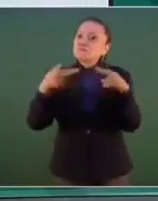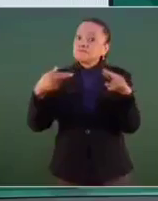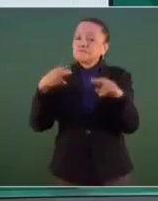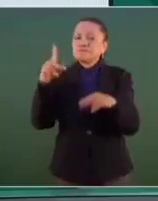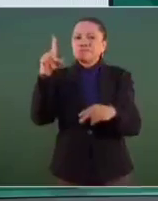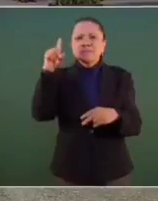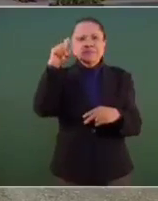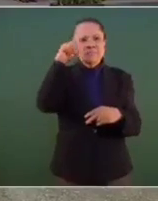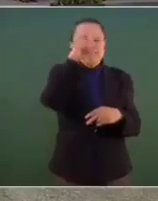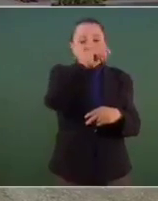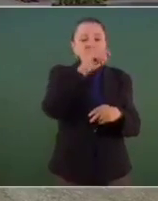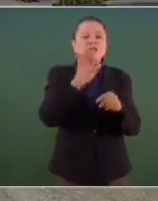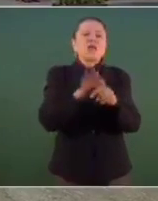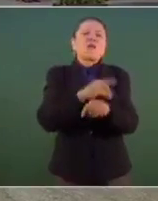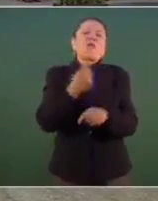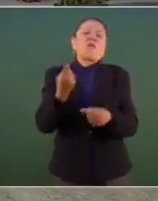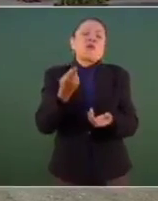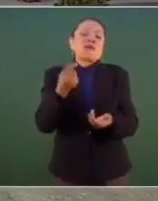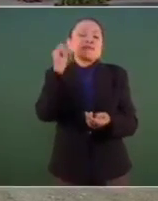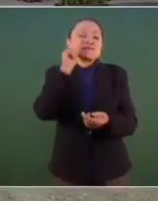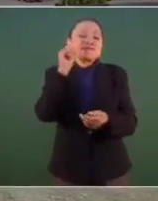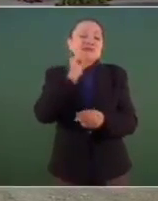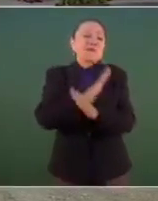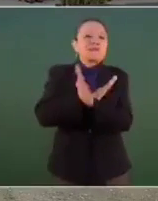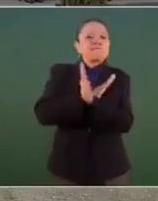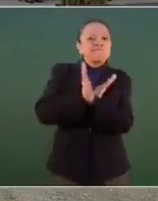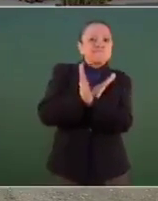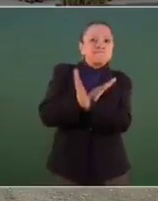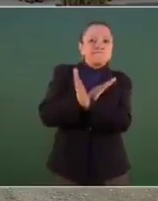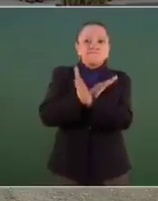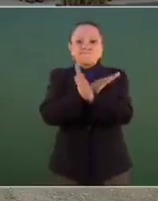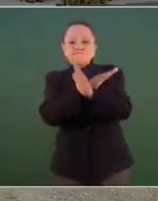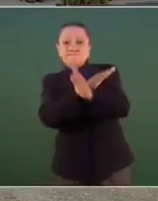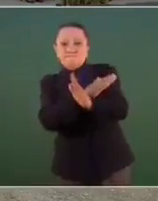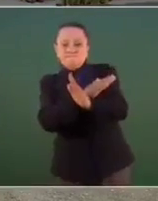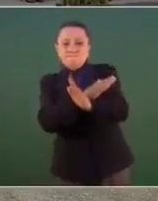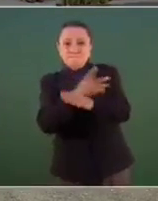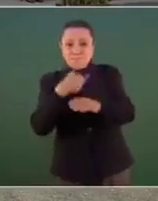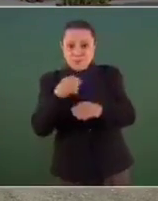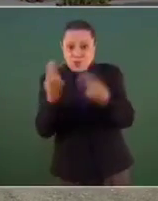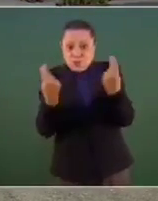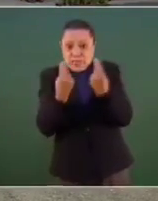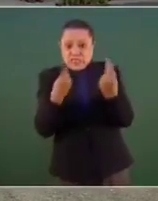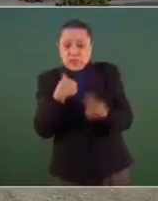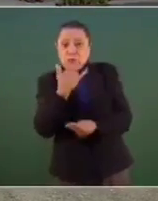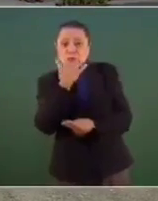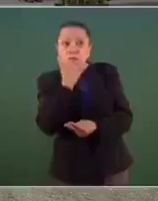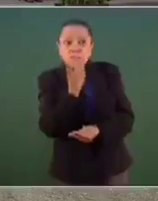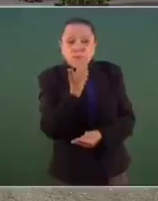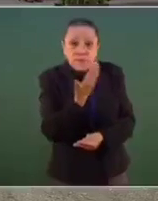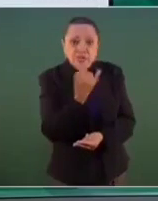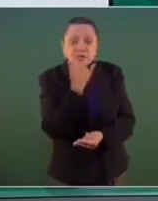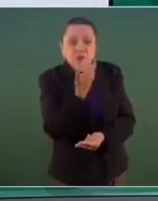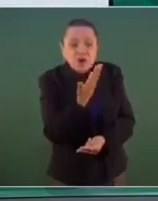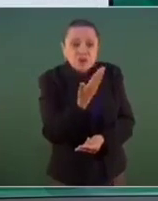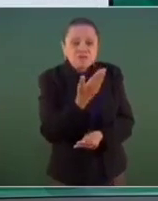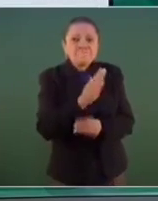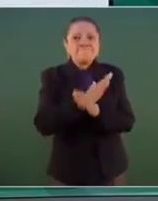Hay una resistencia natural a disculparse, porque quien lo hace